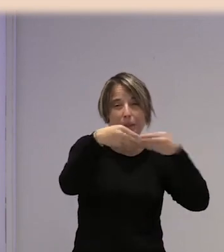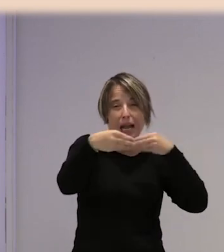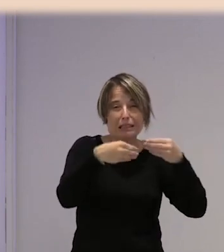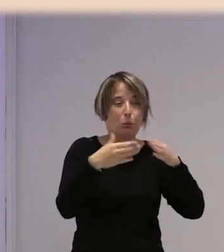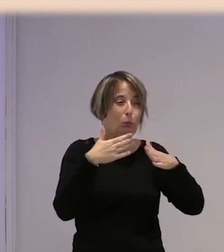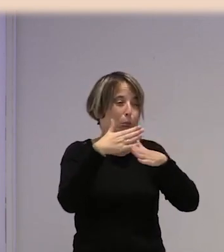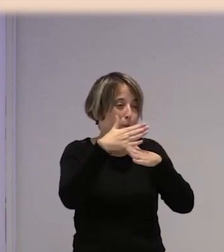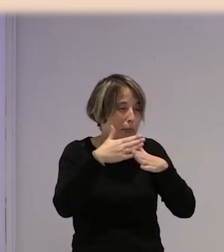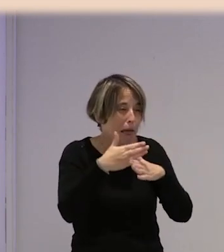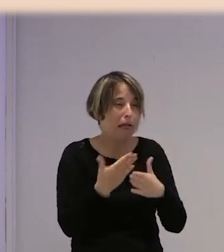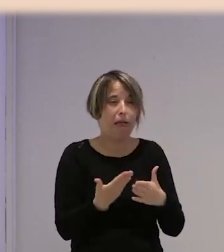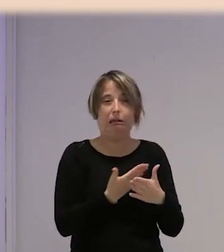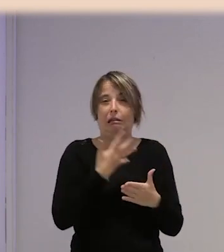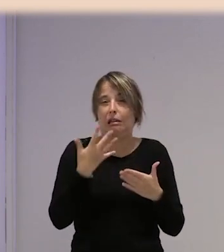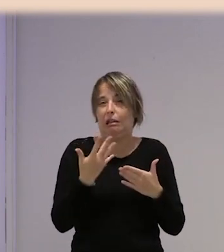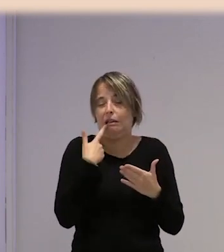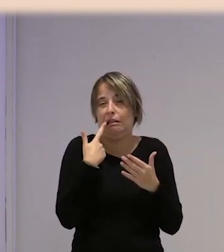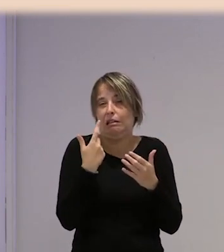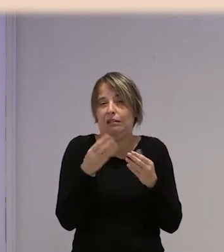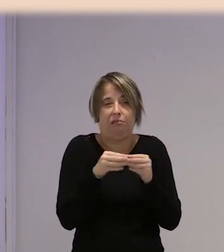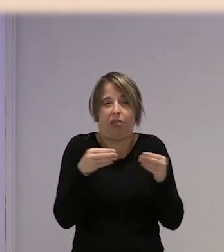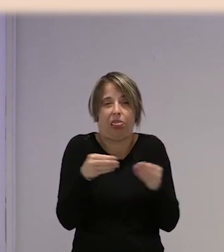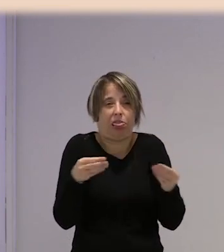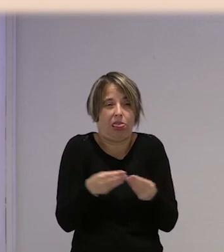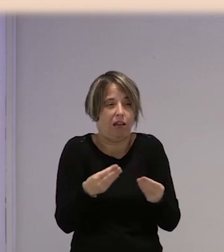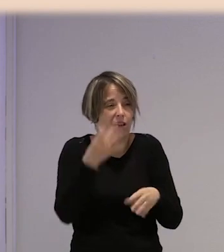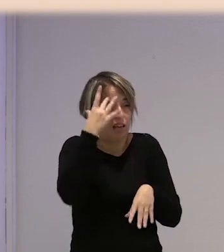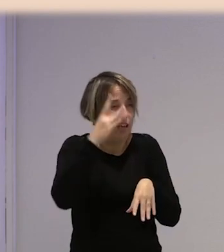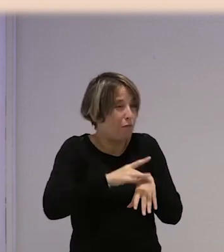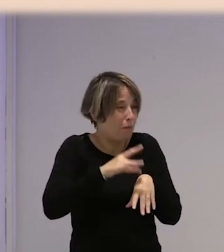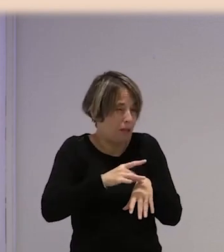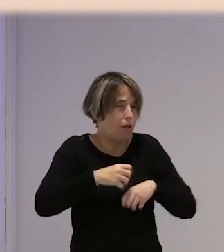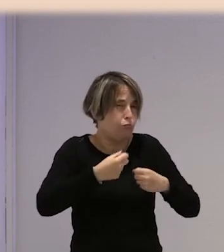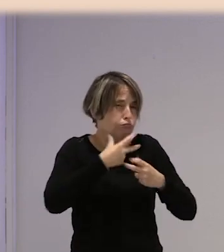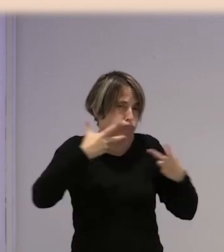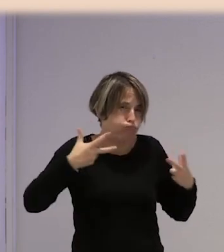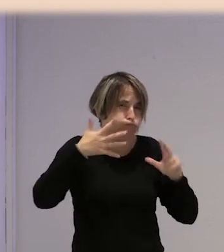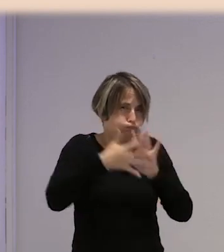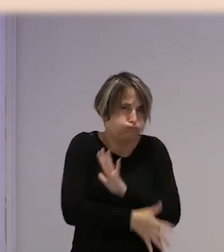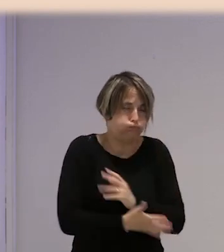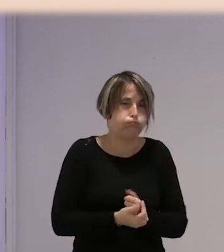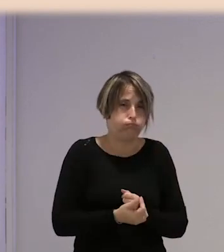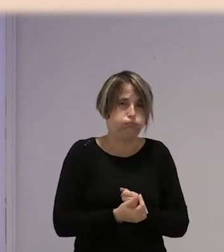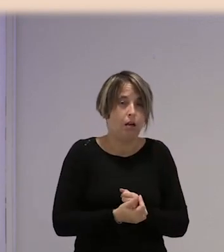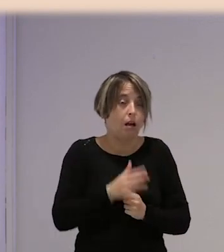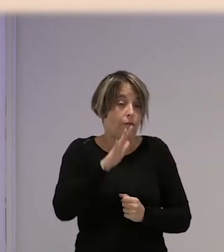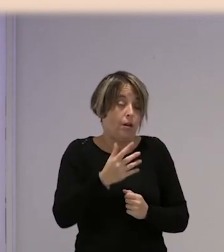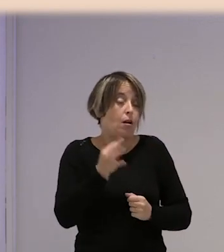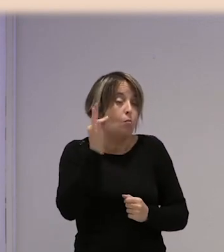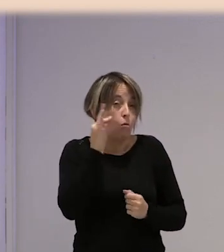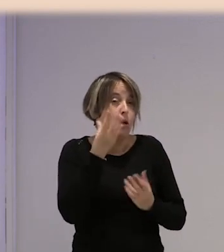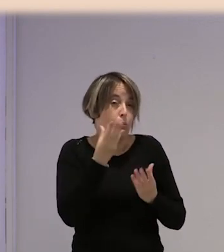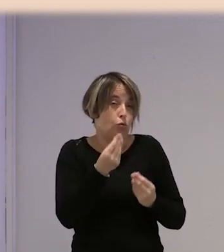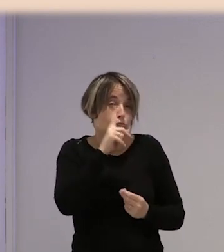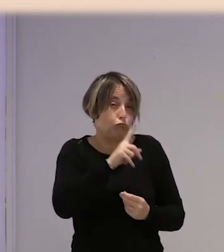madera y de cartón, ¿no? Es que, y con enfermedades crónicas, muchas de ellas se tienen que acabar prostituyendo porque no